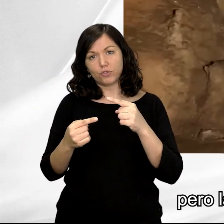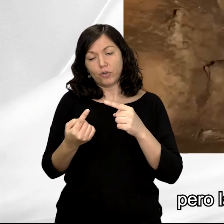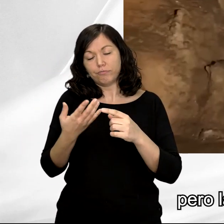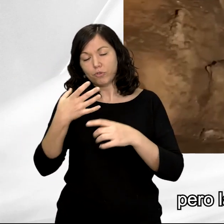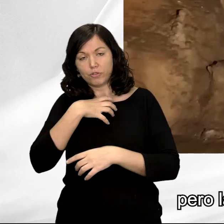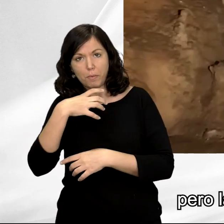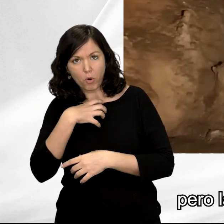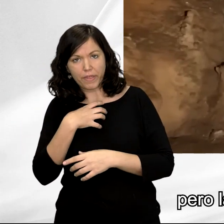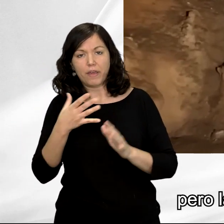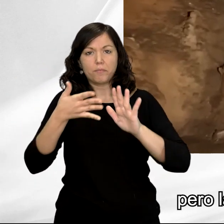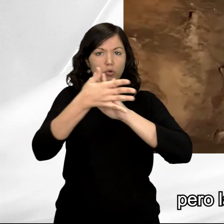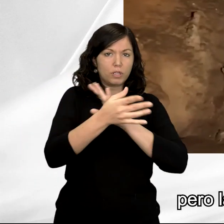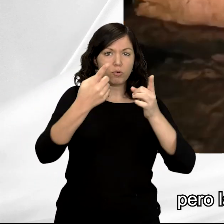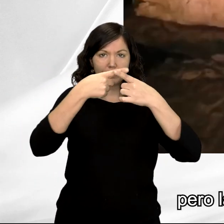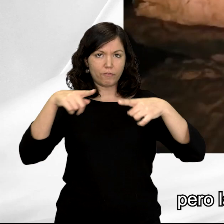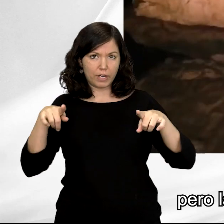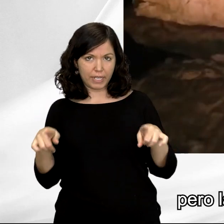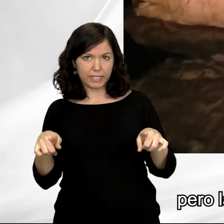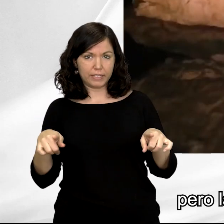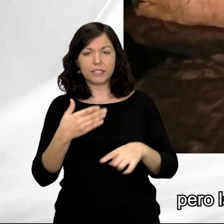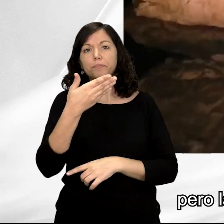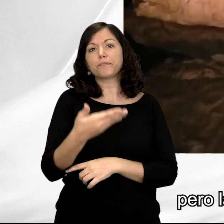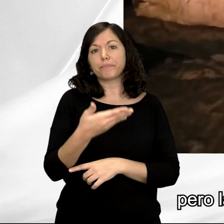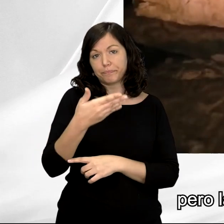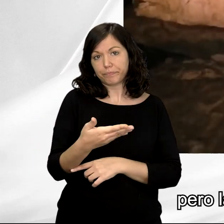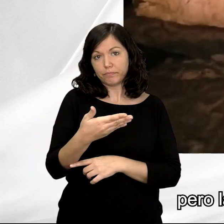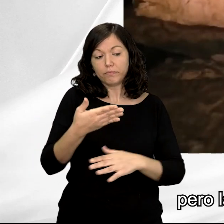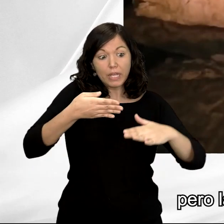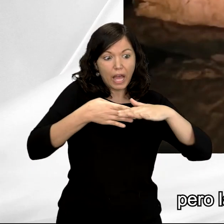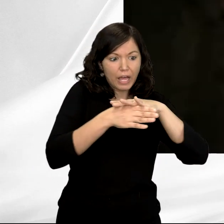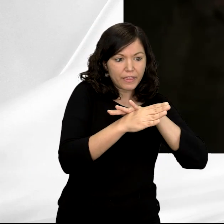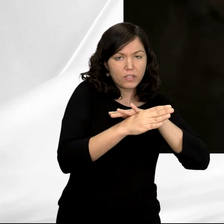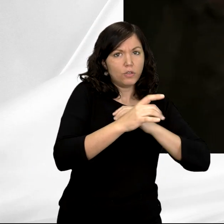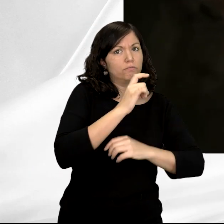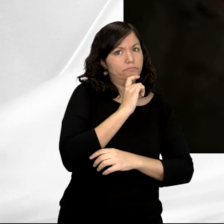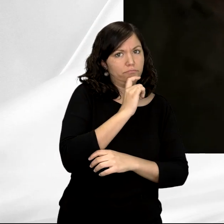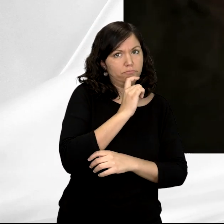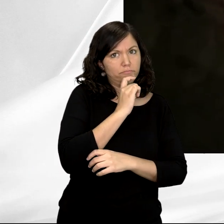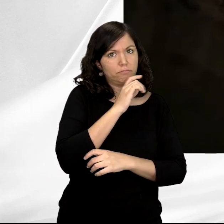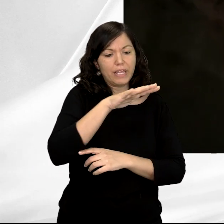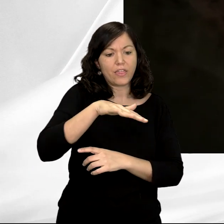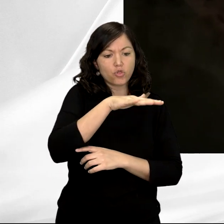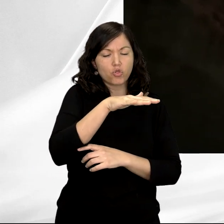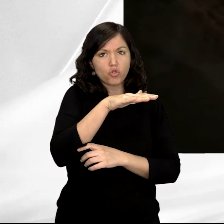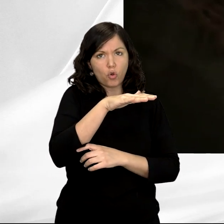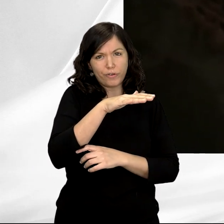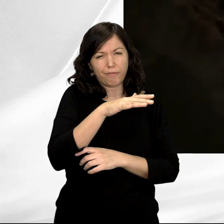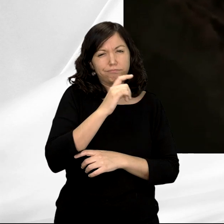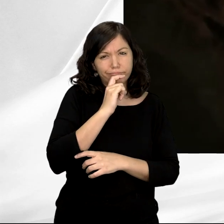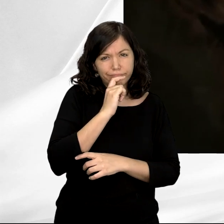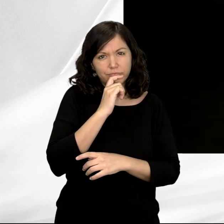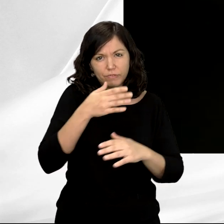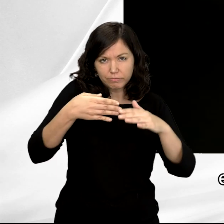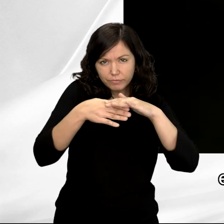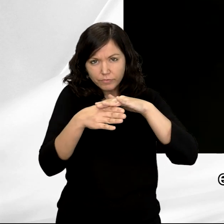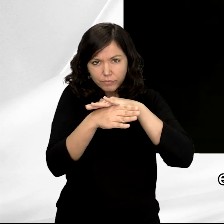razones son diversas, pero la fundamental son las dificultades en el acceso. Nos vamos a encontrar sitios recónditos, sitios a los que es difícil